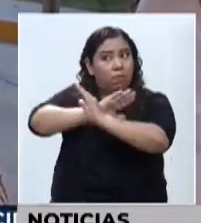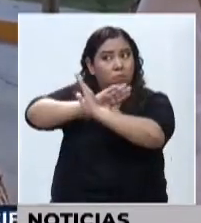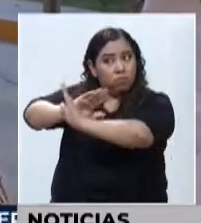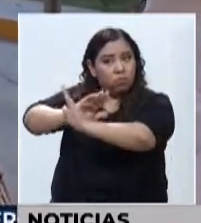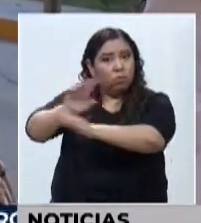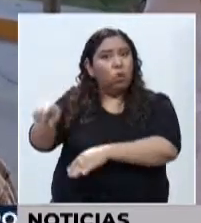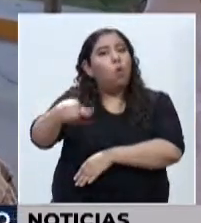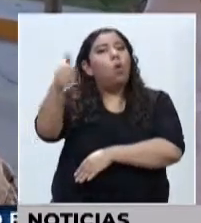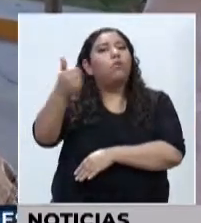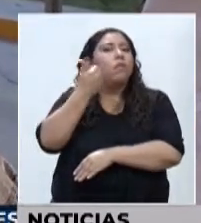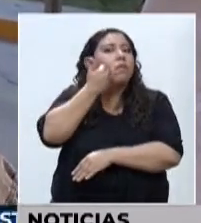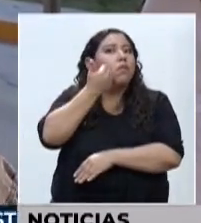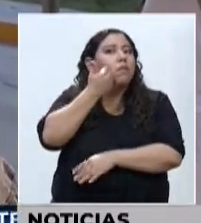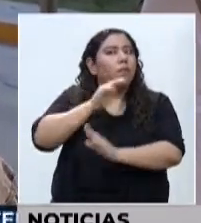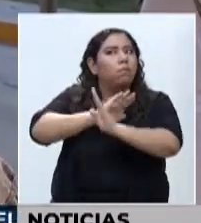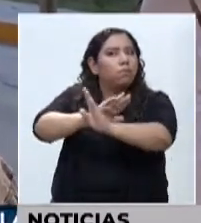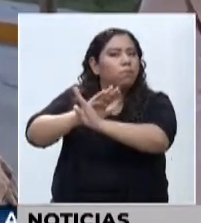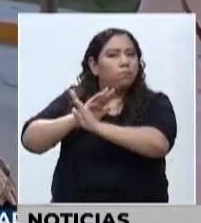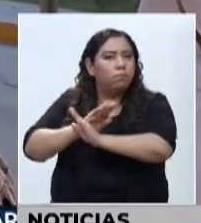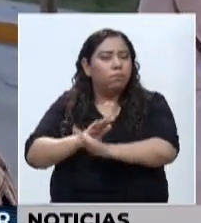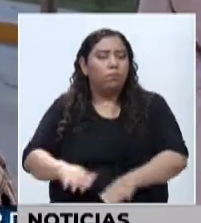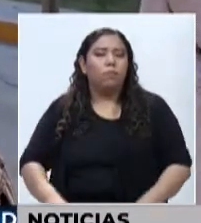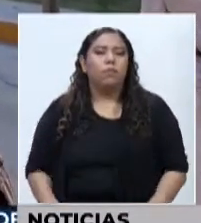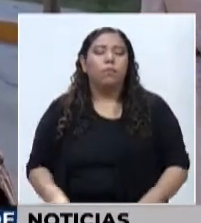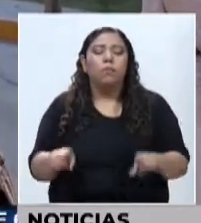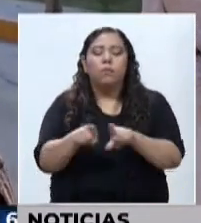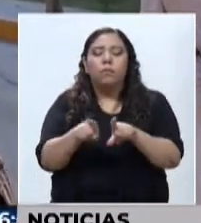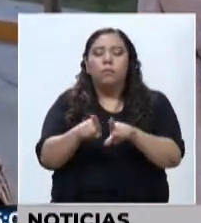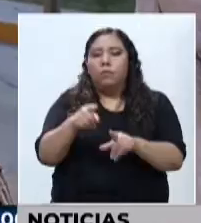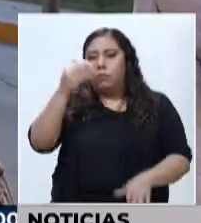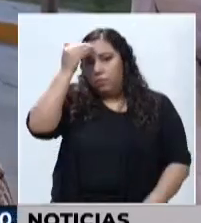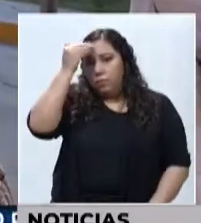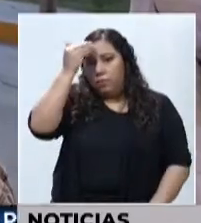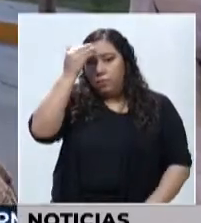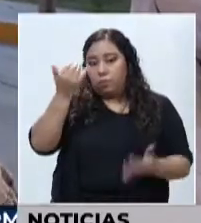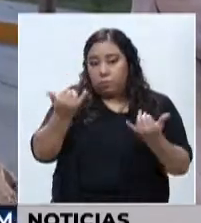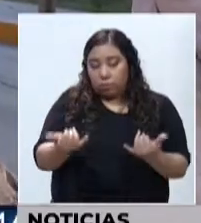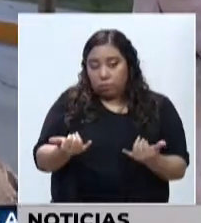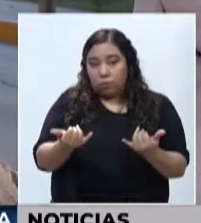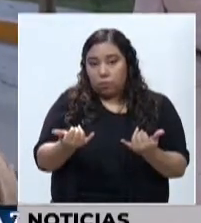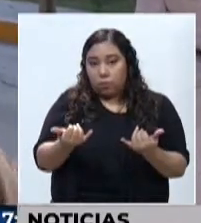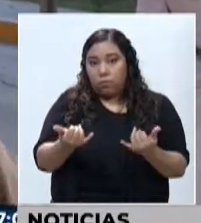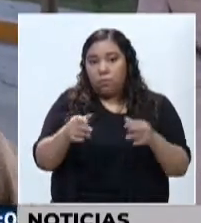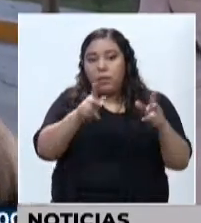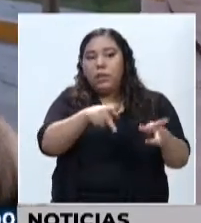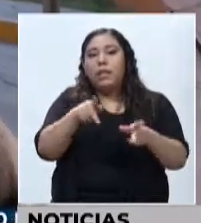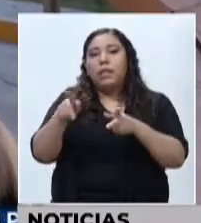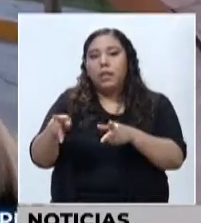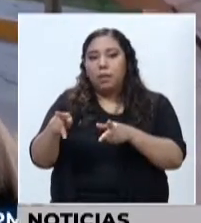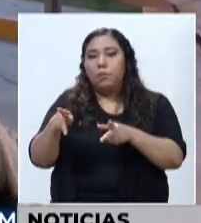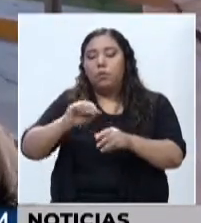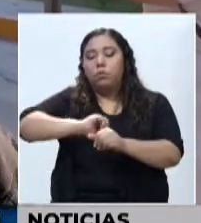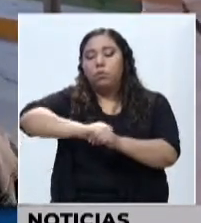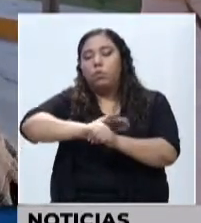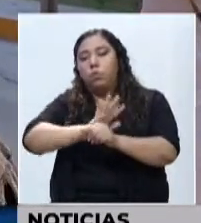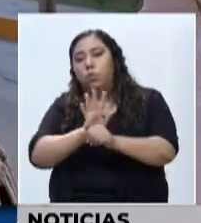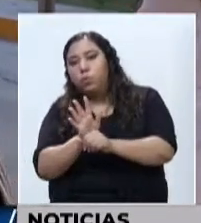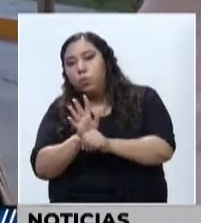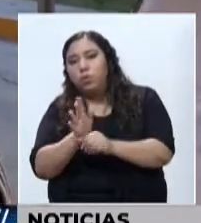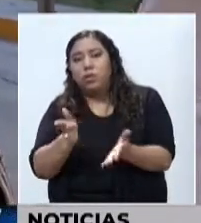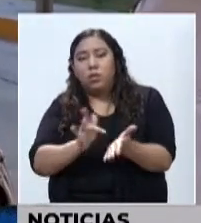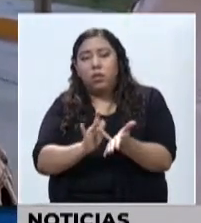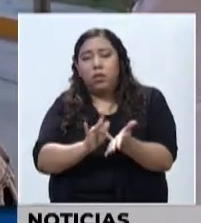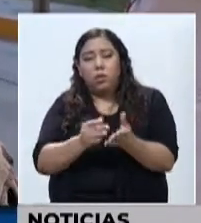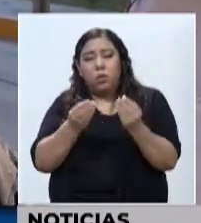algunas otras enfermedades, teniendo en cuenta también de que ahorita los pacientes COVID reciben abundantes